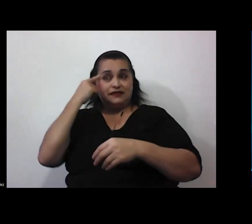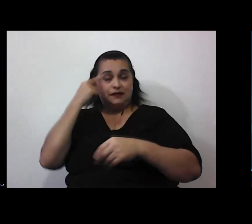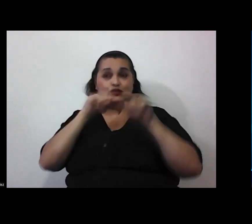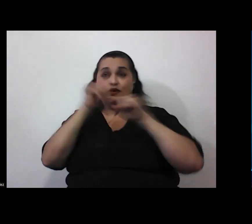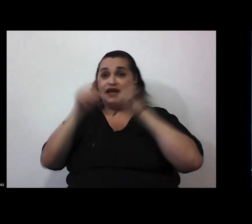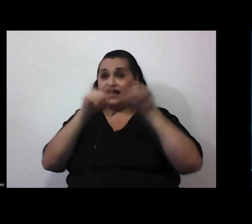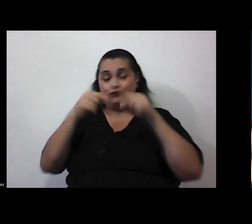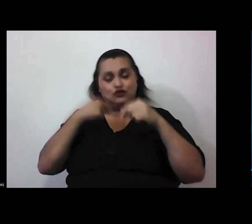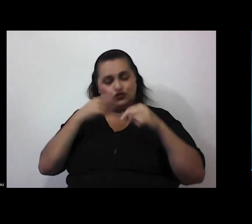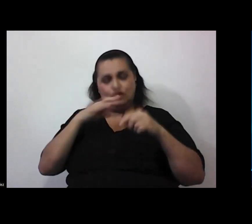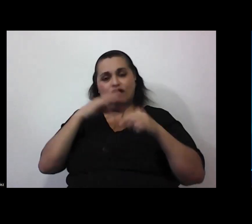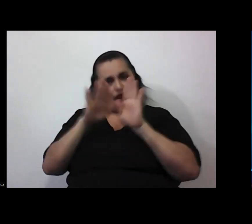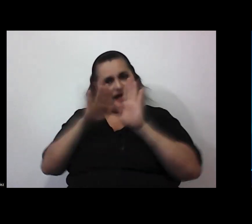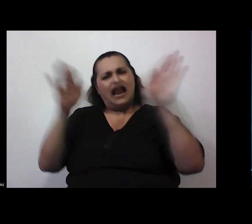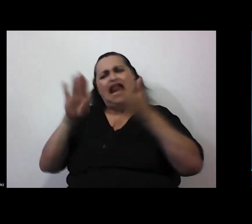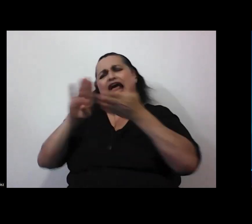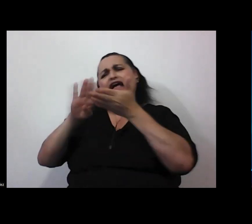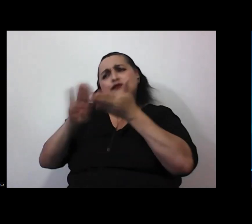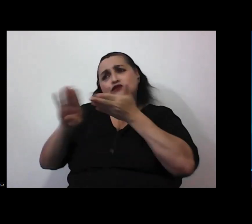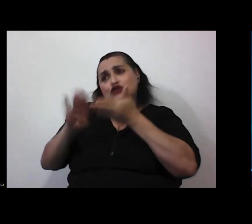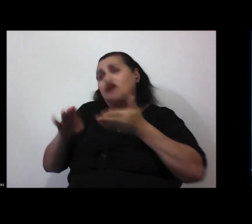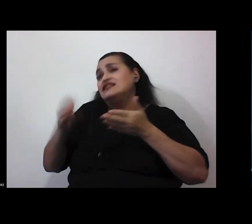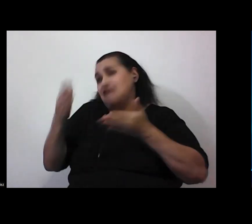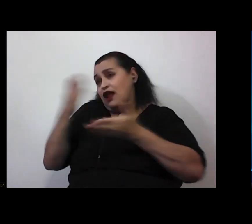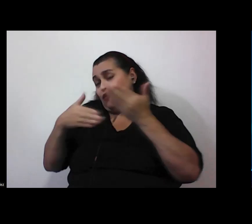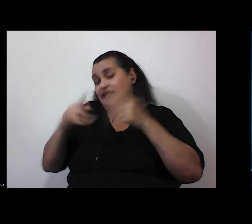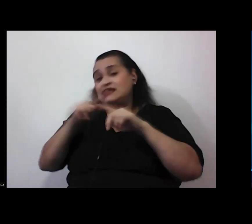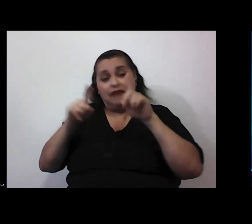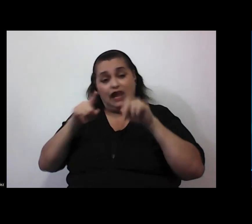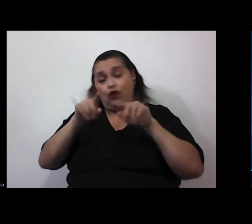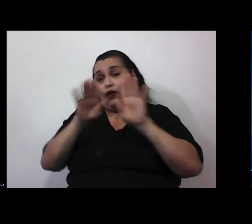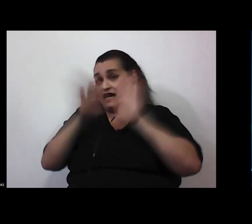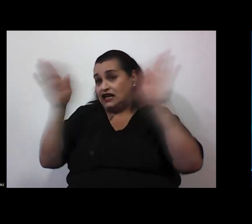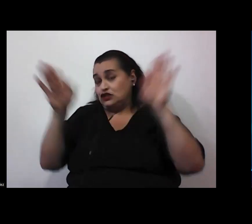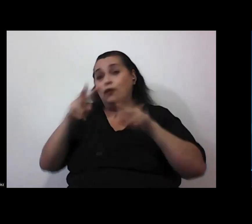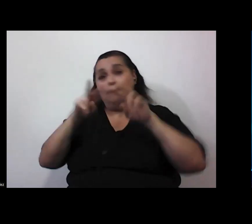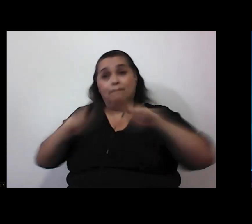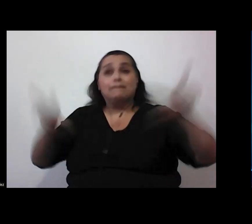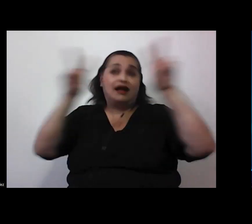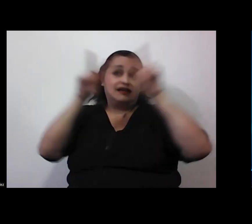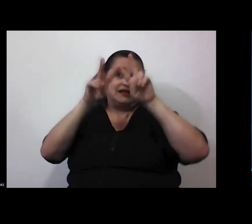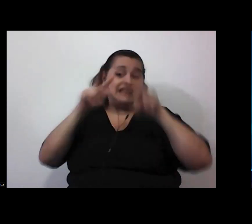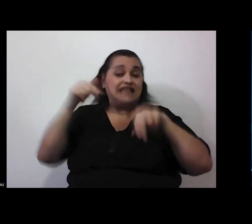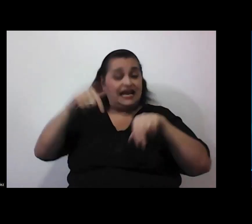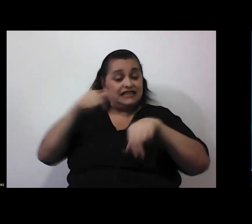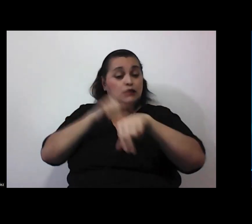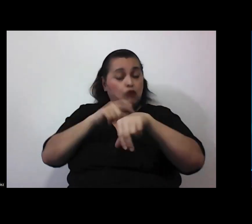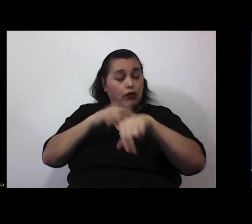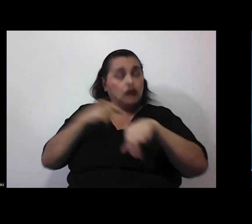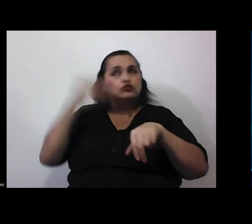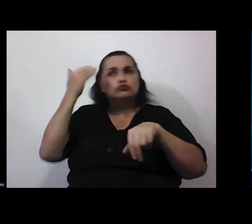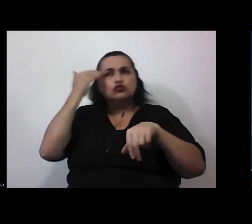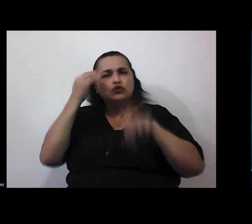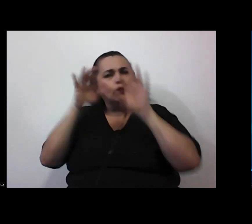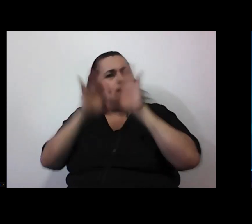generalización habrá decepciones pido disculpas pero la generalización es válida pero llegados a este punto hemos tomado conciencia de la importancia de este tema